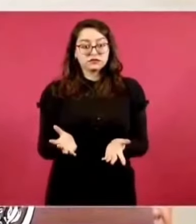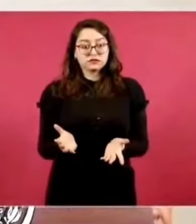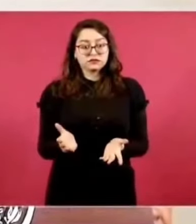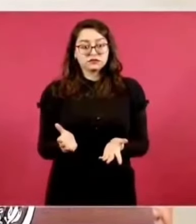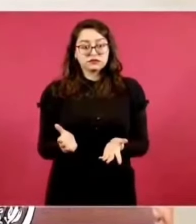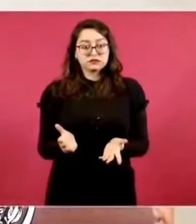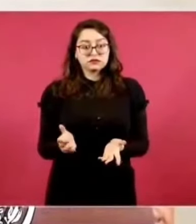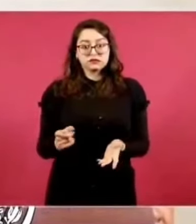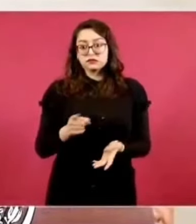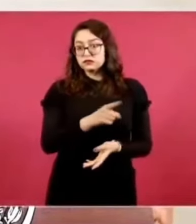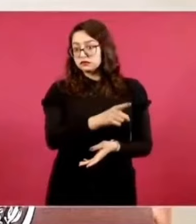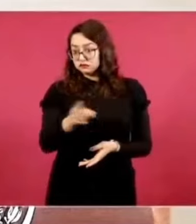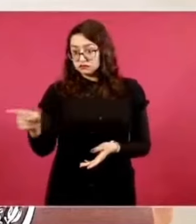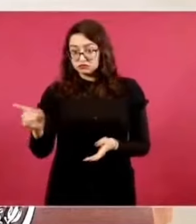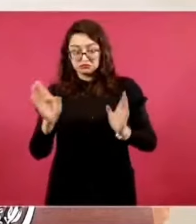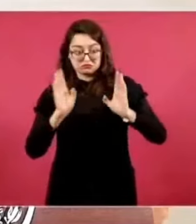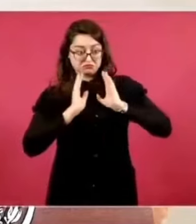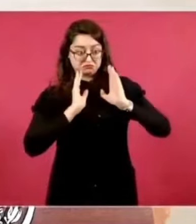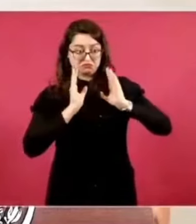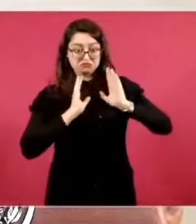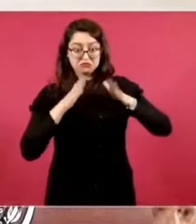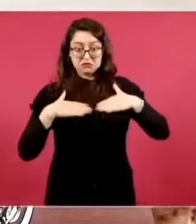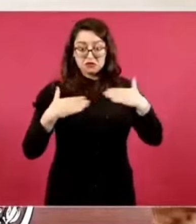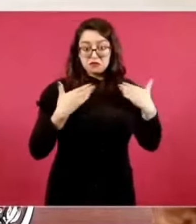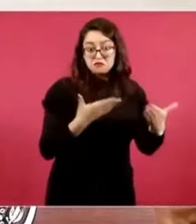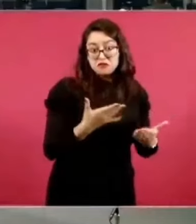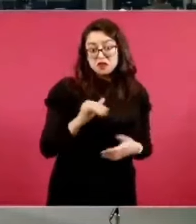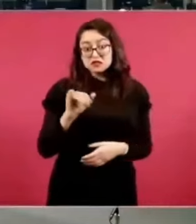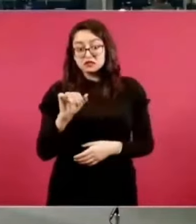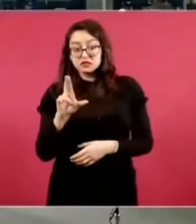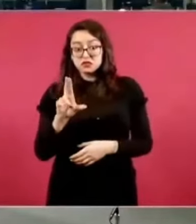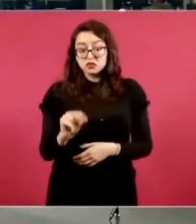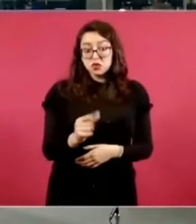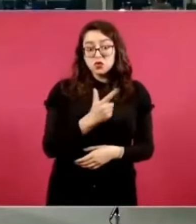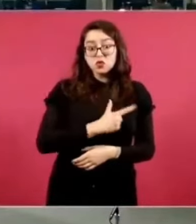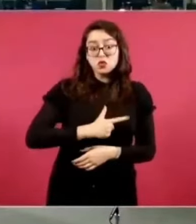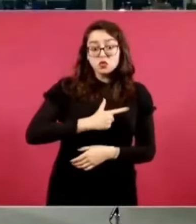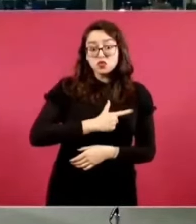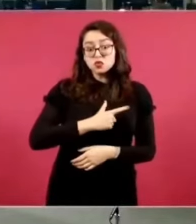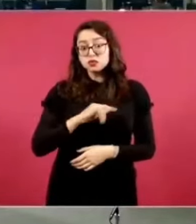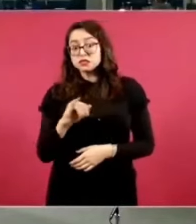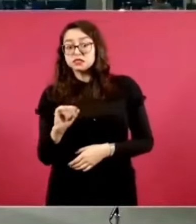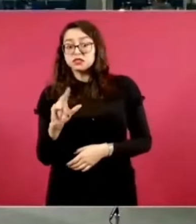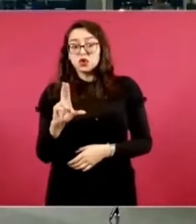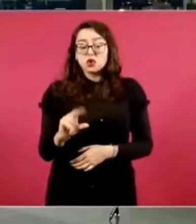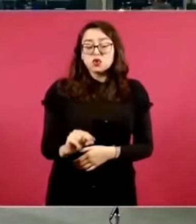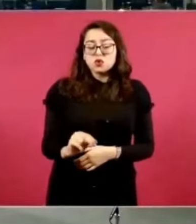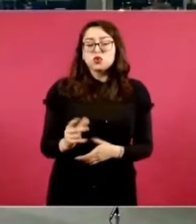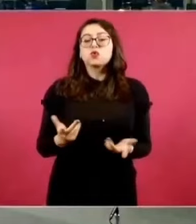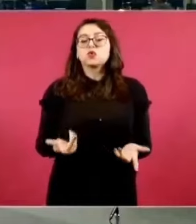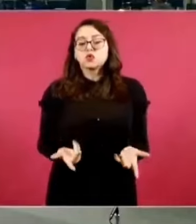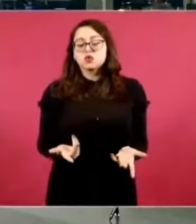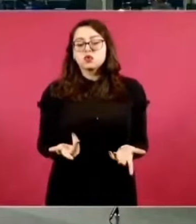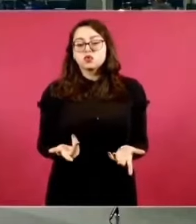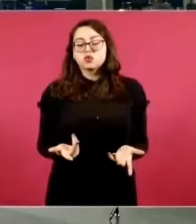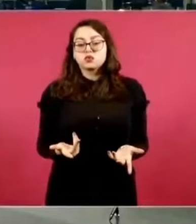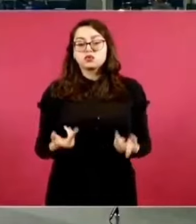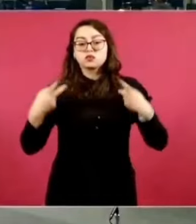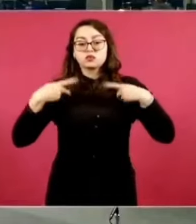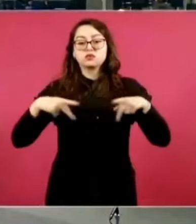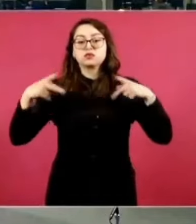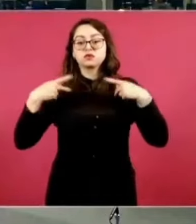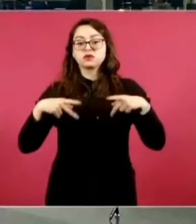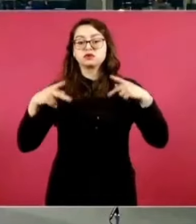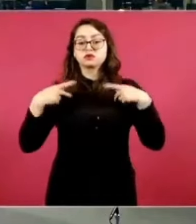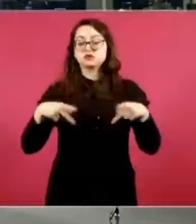¿Cuál fue la última encuesta del Inegi sobre la opinión del Ejército y de la Marina aquí que están los